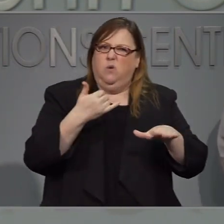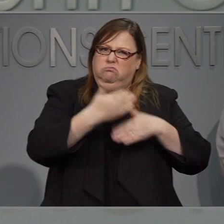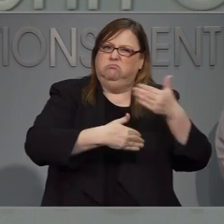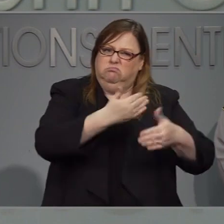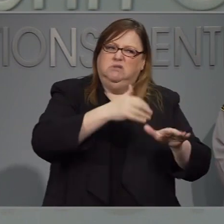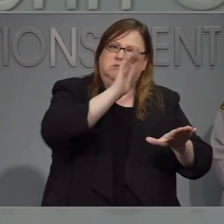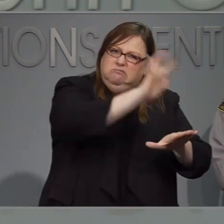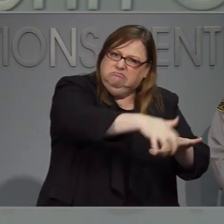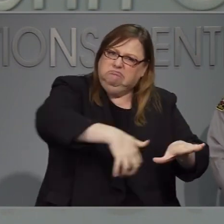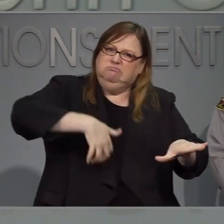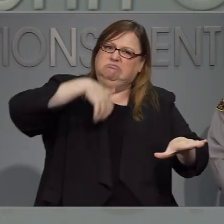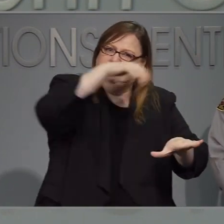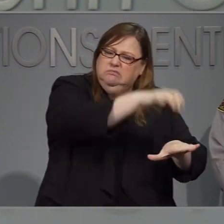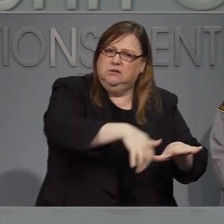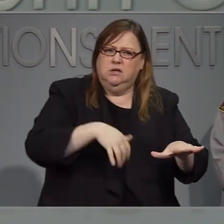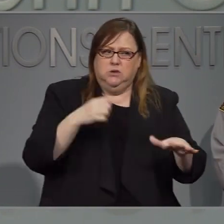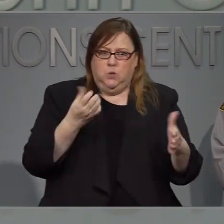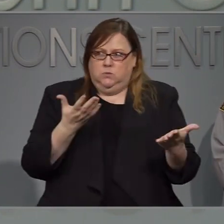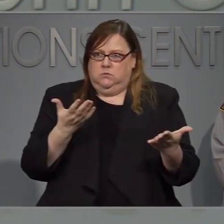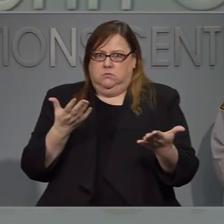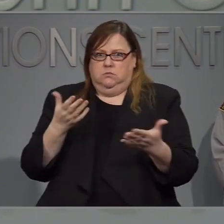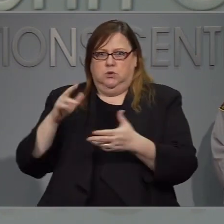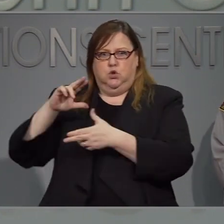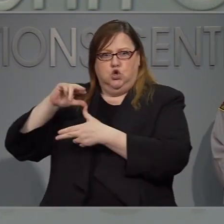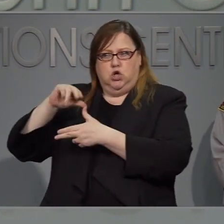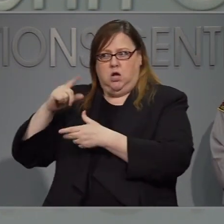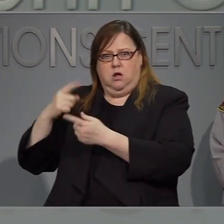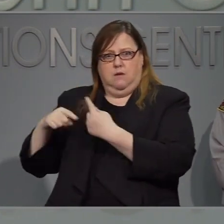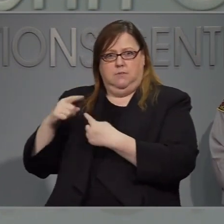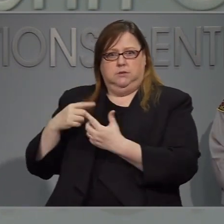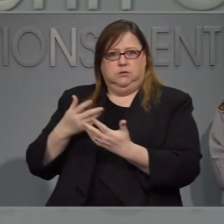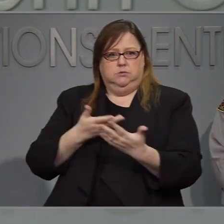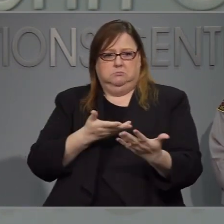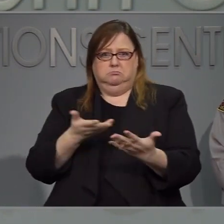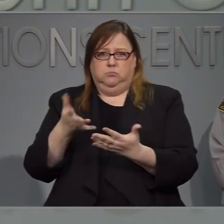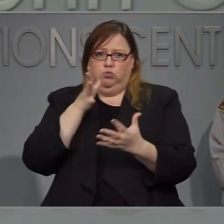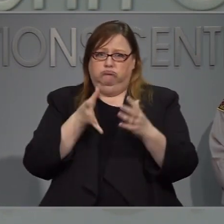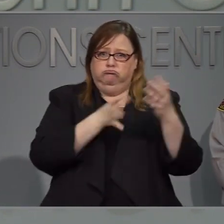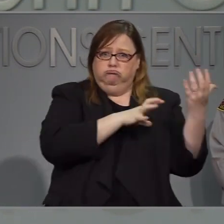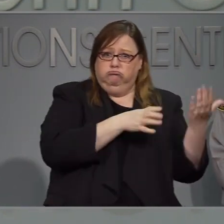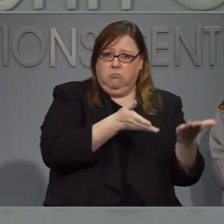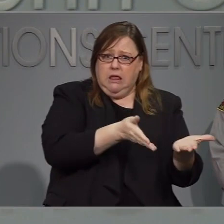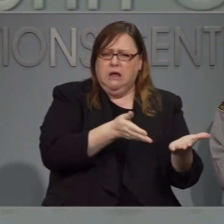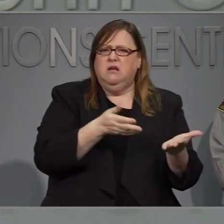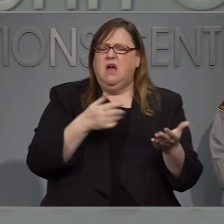Está tienen que hacer una inspección de todos sus naves.